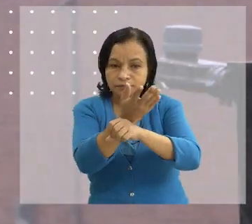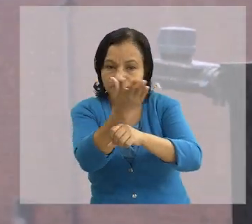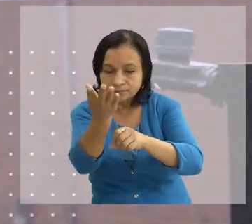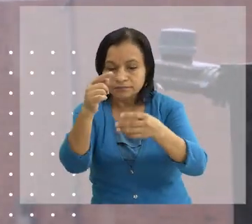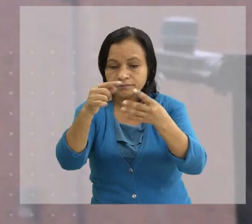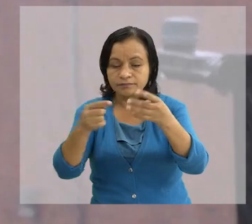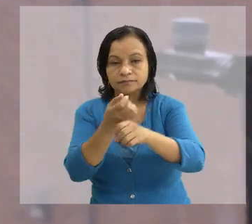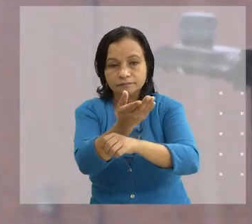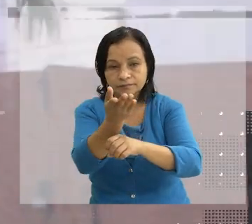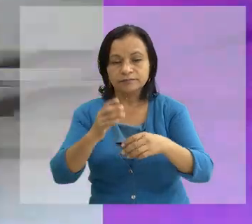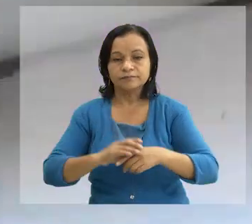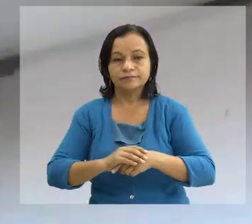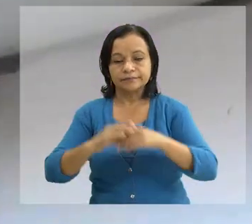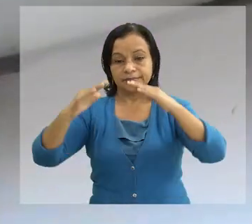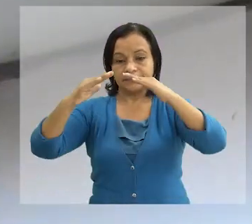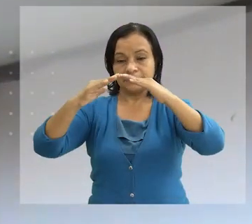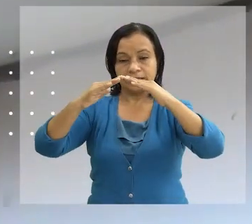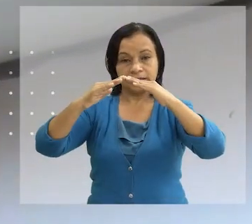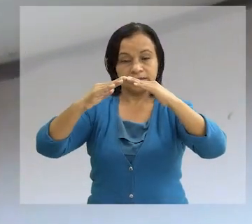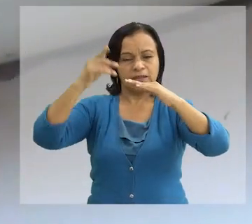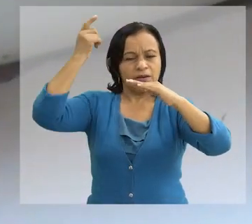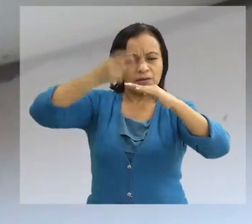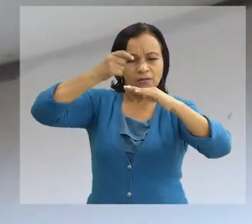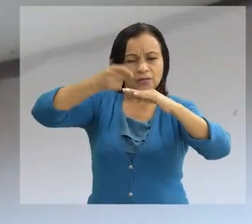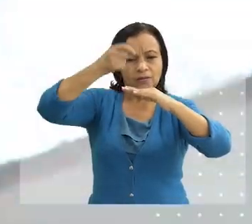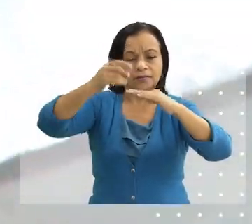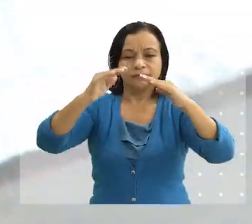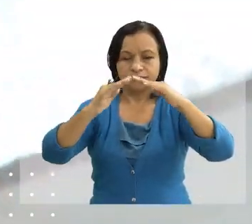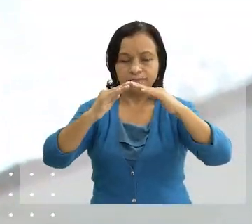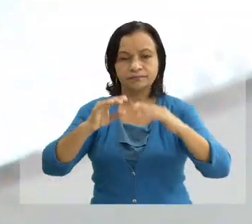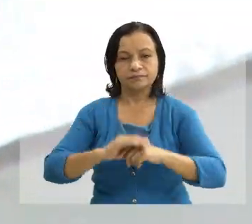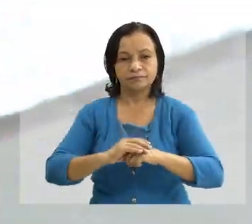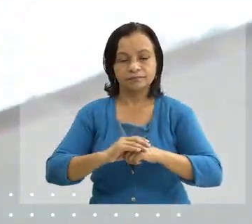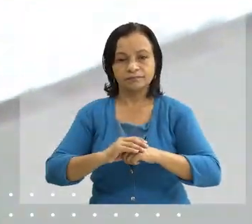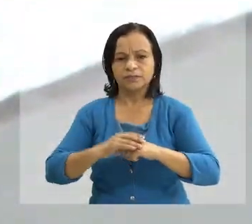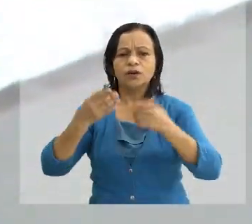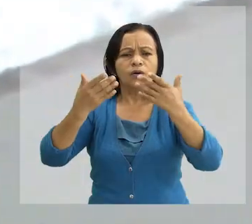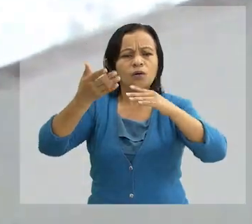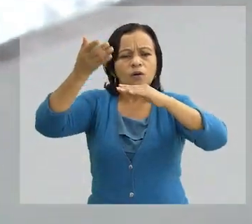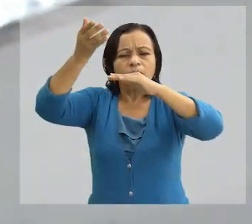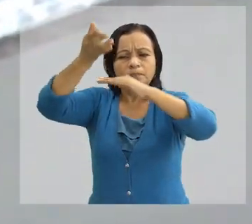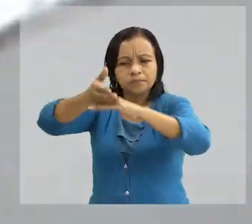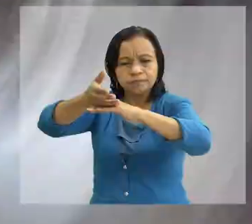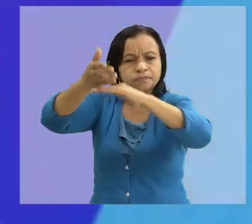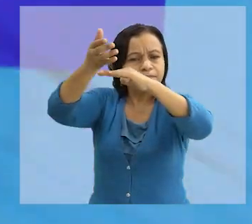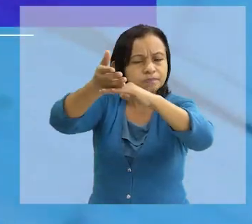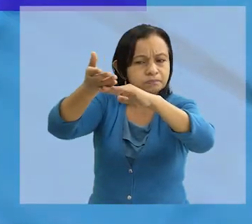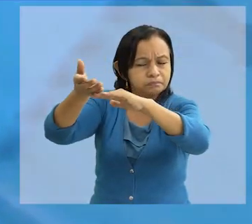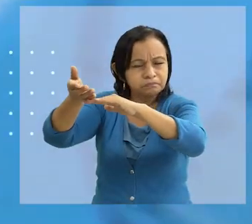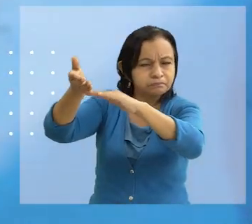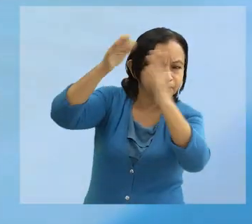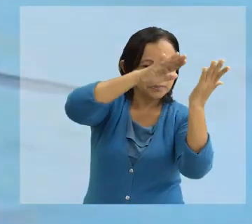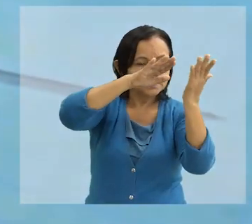las siguientes recomendaciones Reclavemos el zinc de los techos de nuestras viviendas Evitemos colocar objetos pesados sobre el techo que